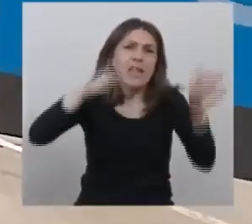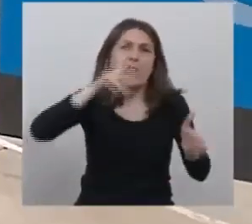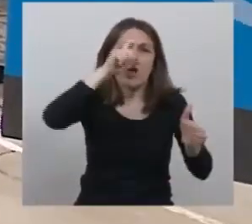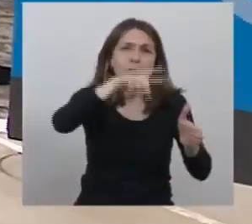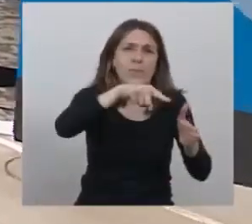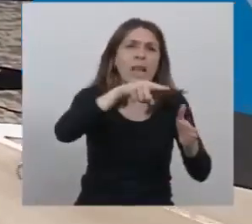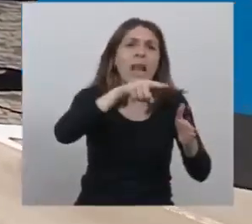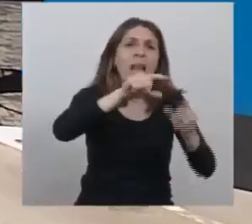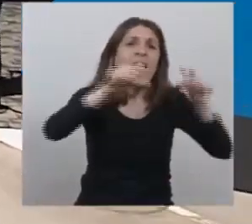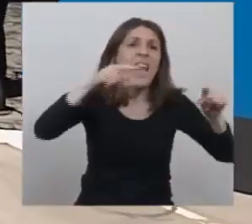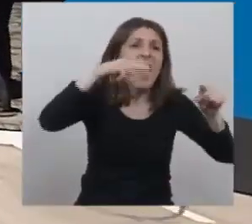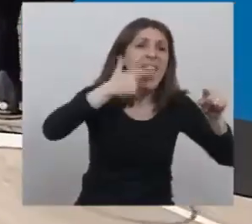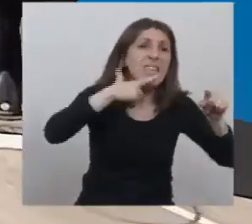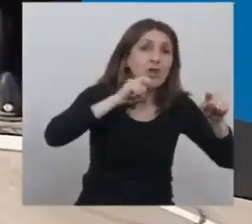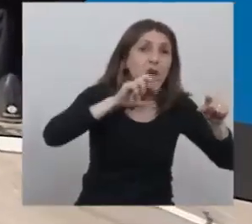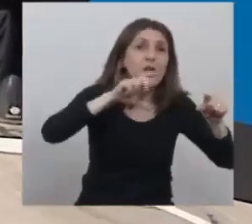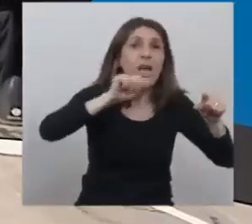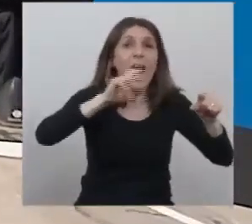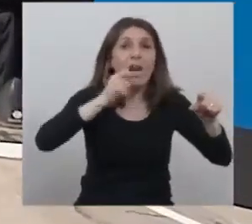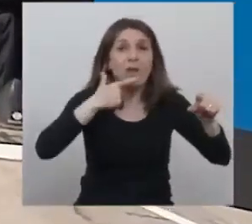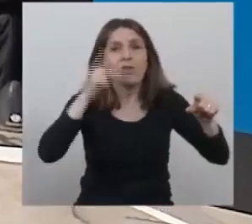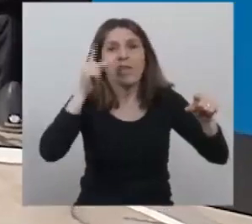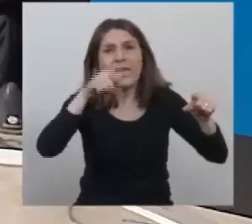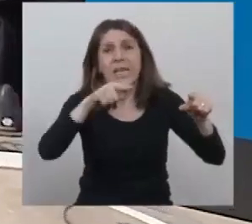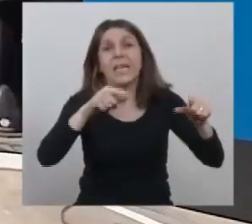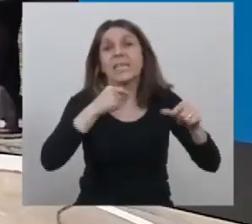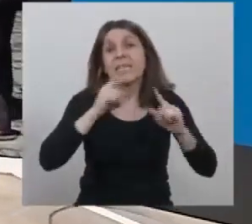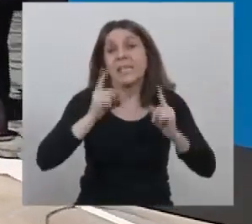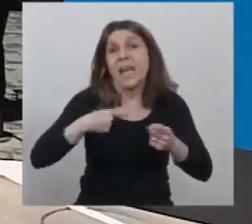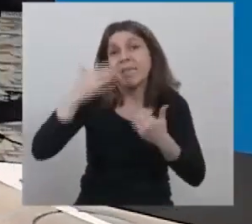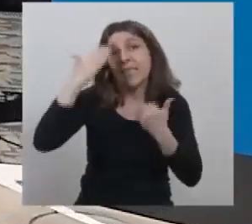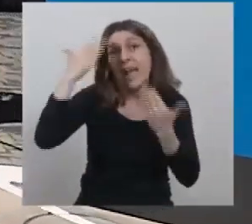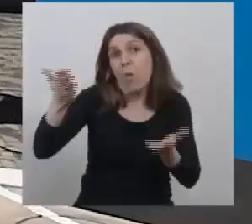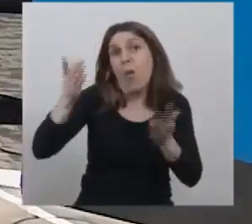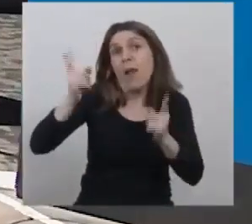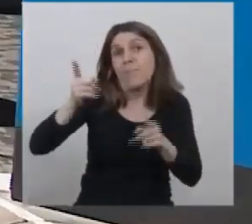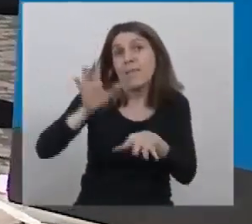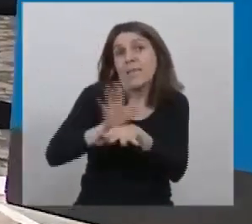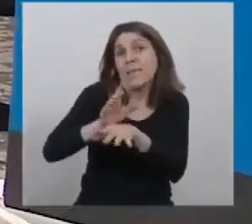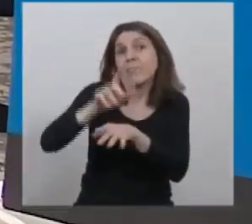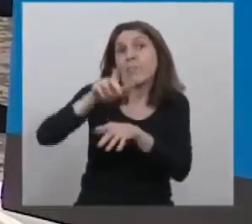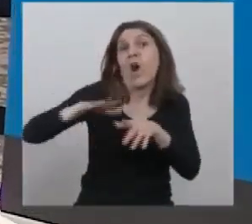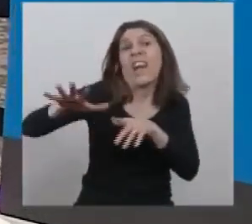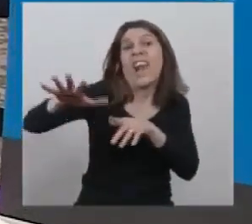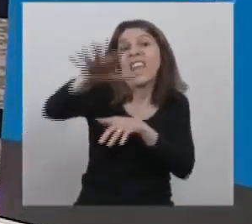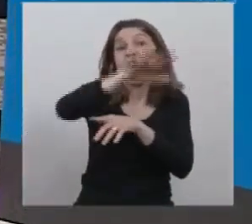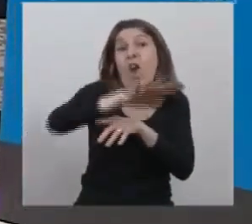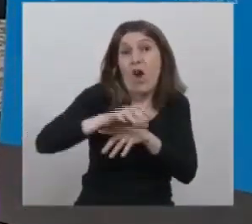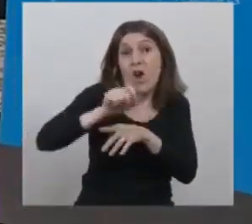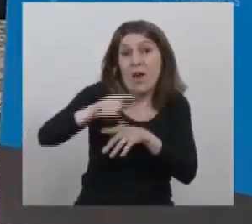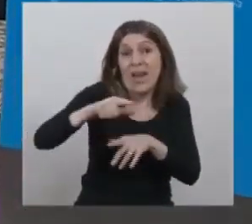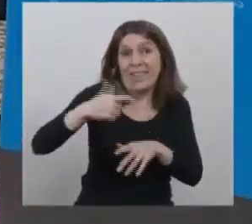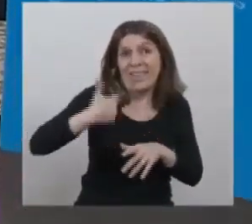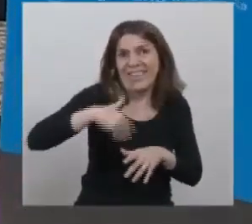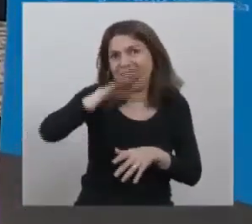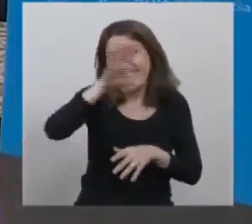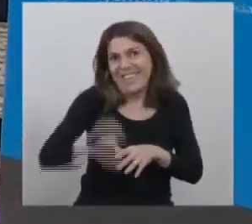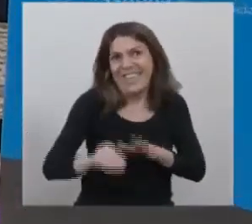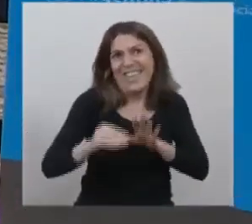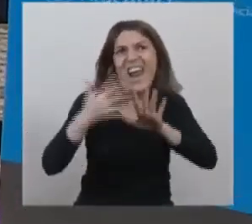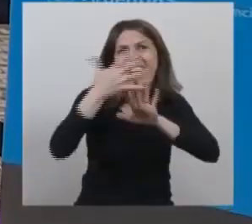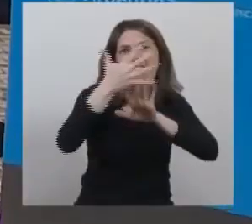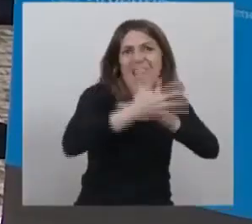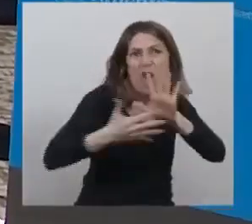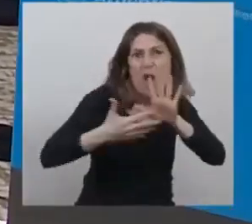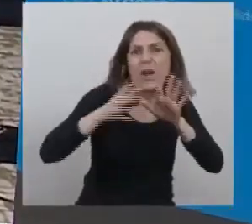Néstor Carlos Kirchner. Queremos saludar también a quienes nos reciben en distintas regiones de nuestro territorio nacional.